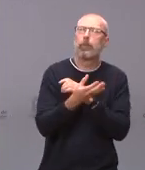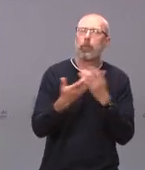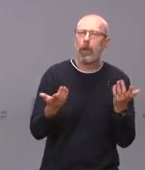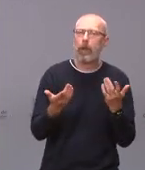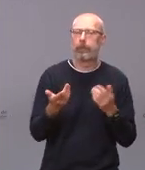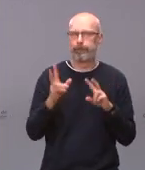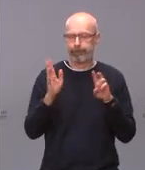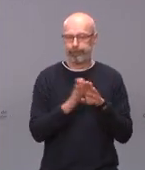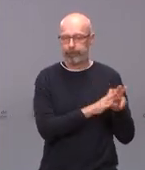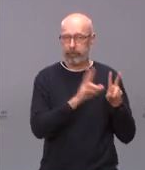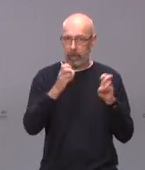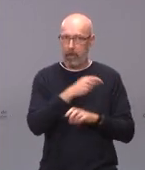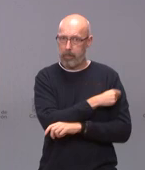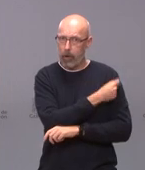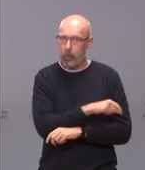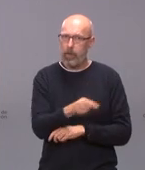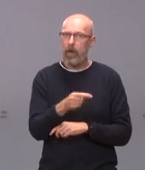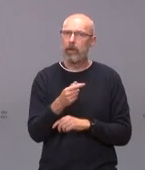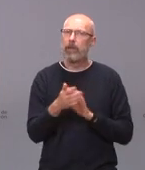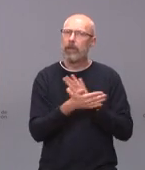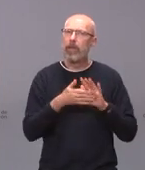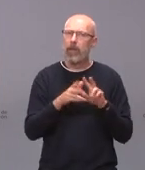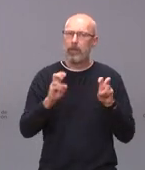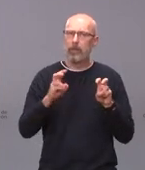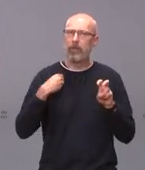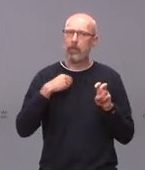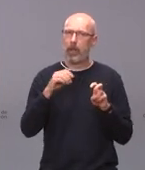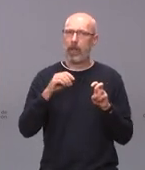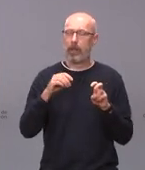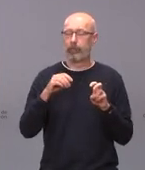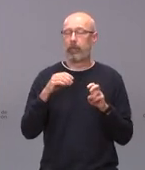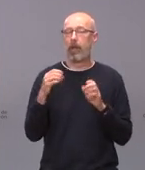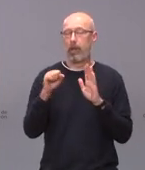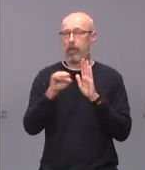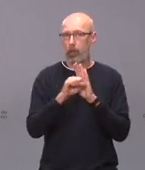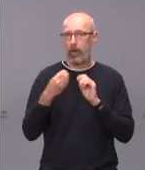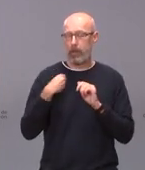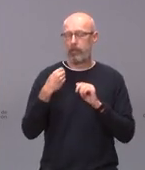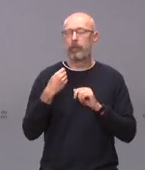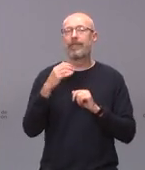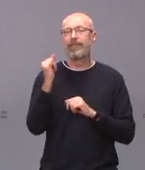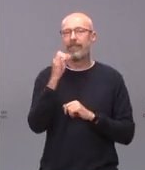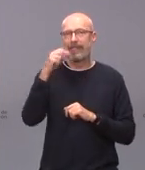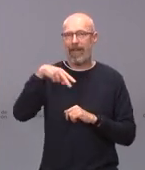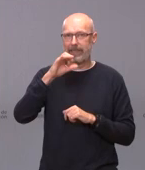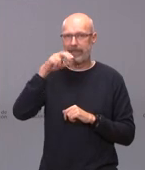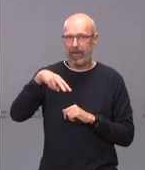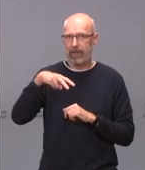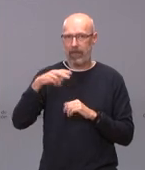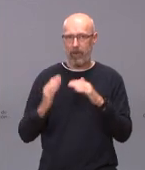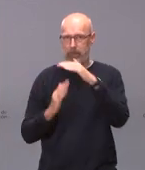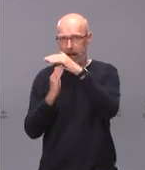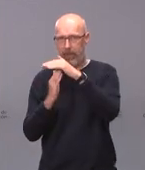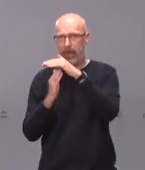valorara un poco la situación en Europa de la vacuna de Janssen después de que haya sido paralizada y sobre hasta Zeneca si han